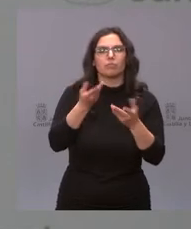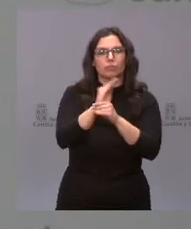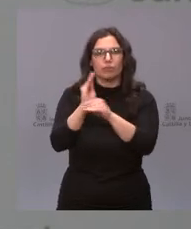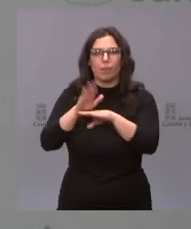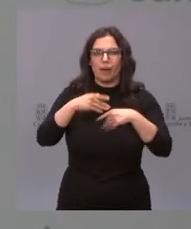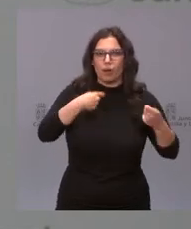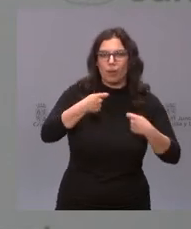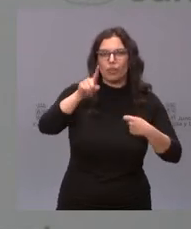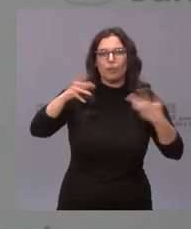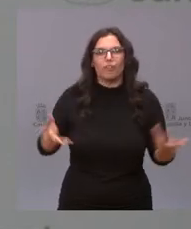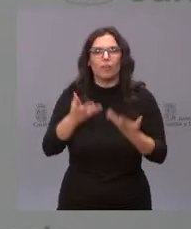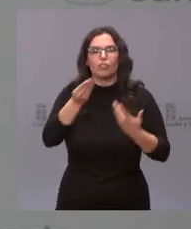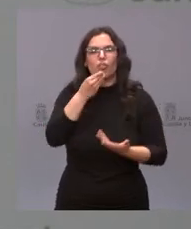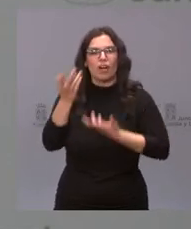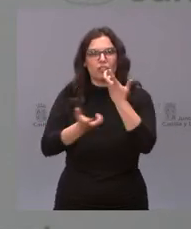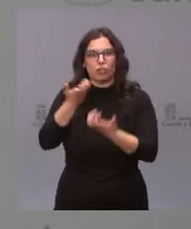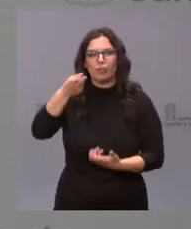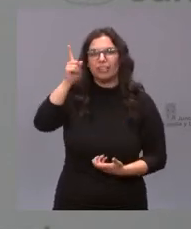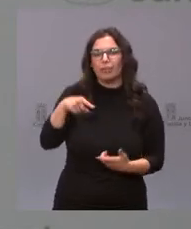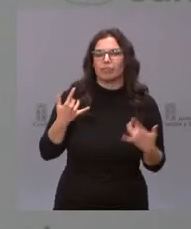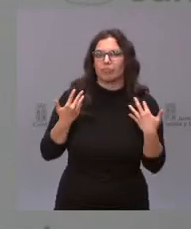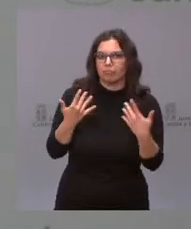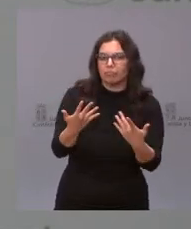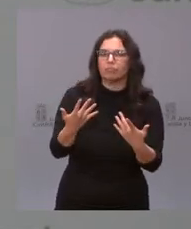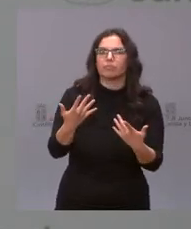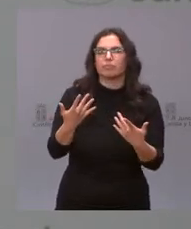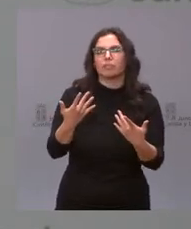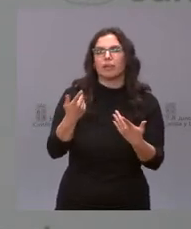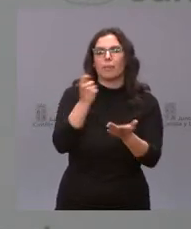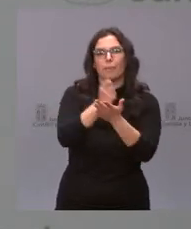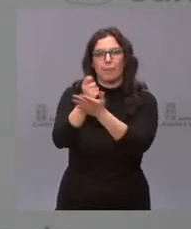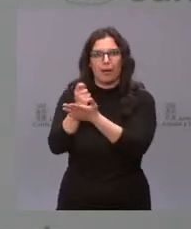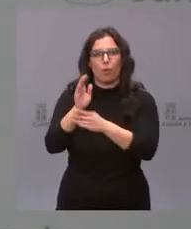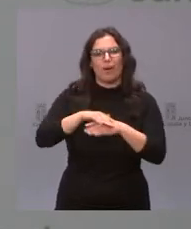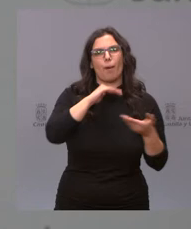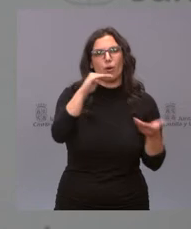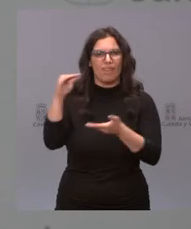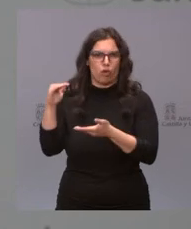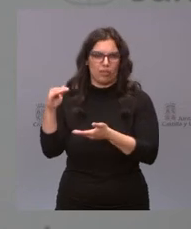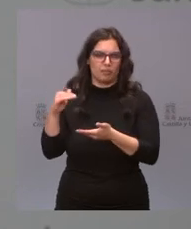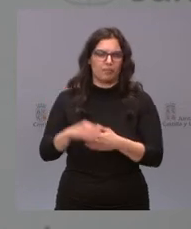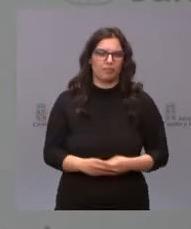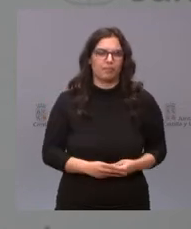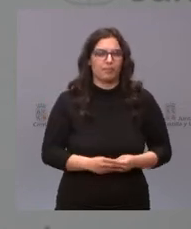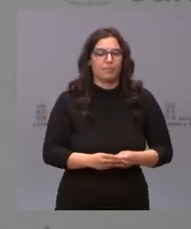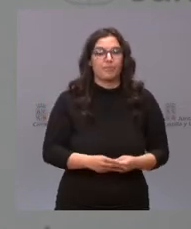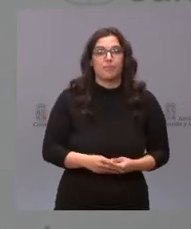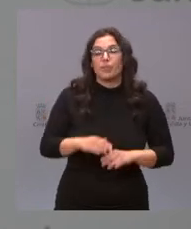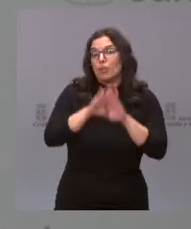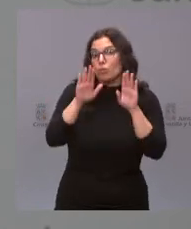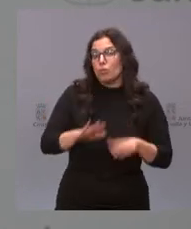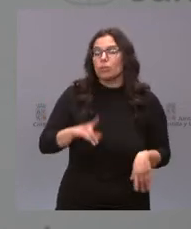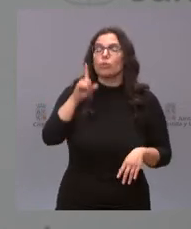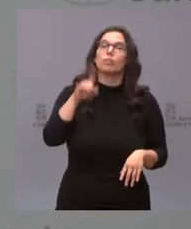fomento de la gastronomía y también donde se ha agilizado enormemente el pago a proveedores. Y por acabar, decirles que hemos